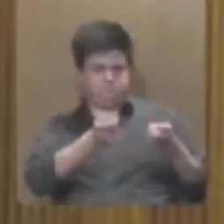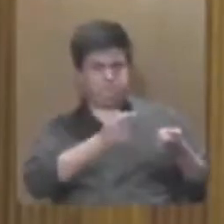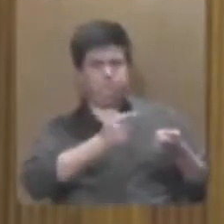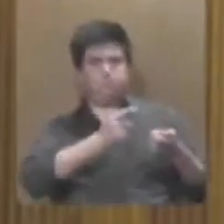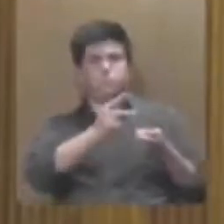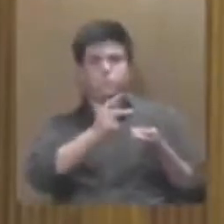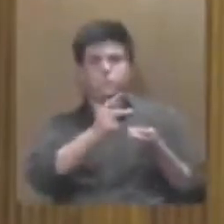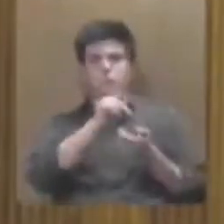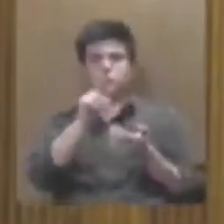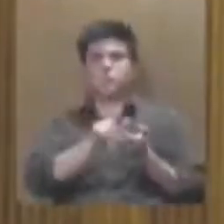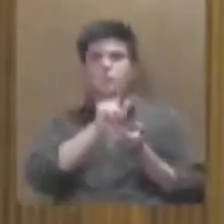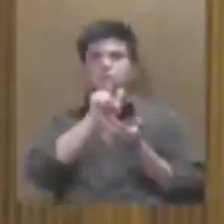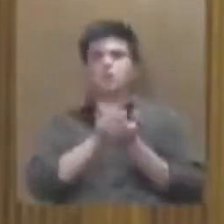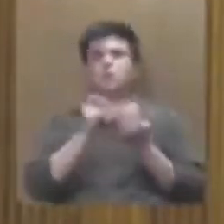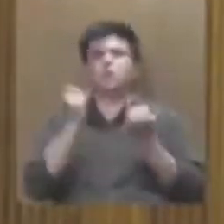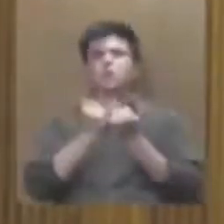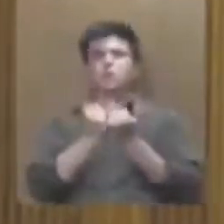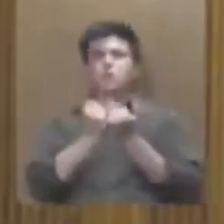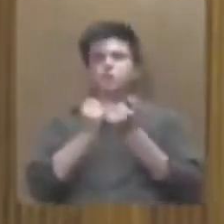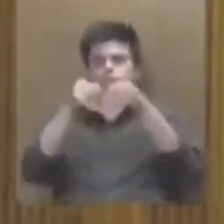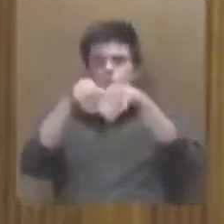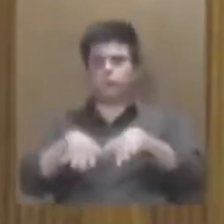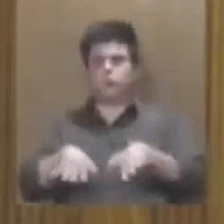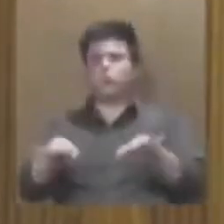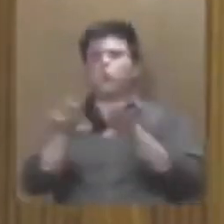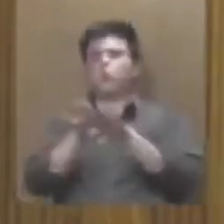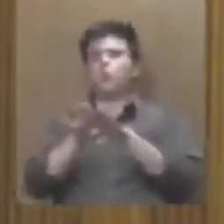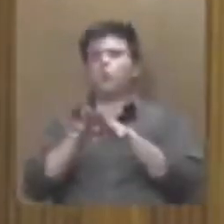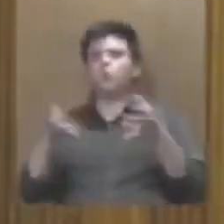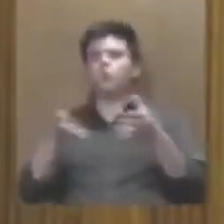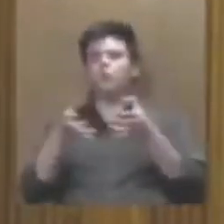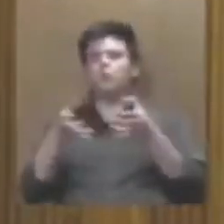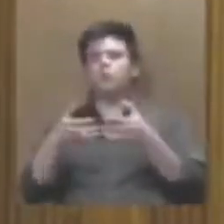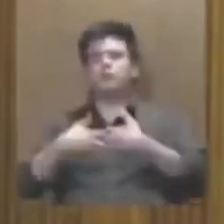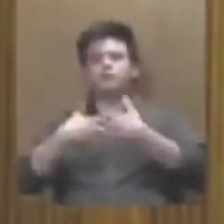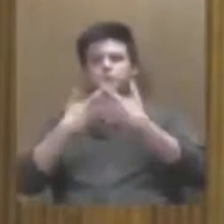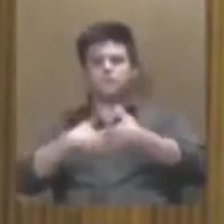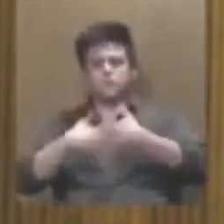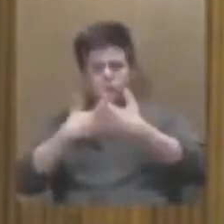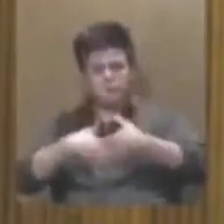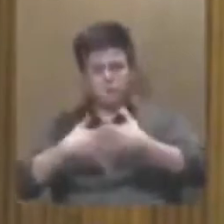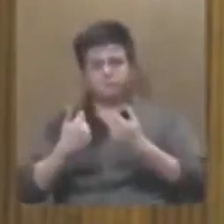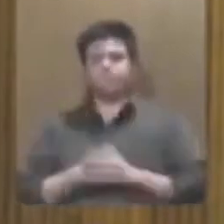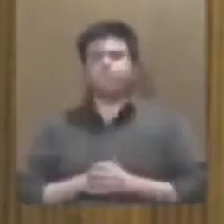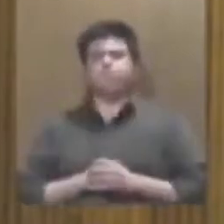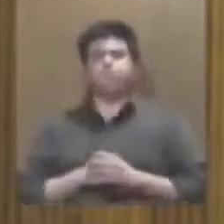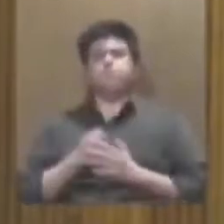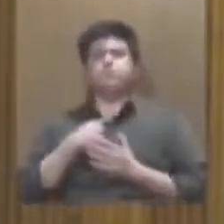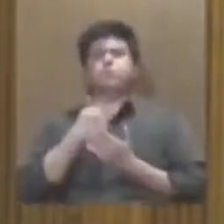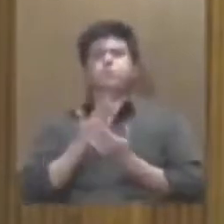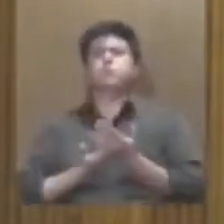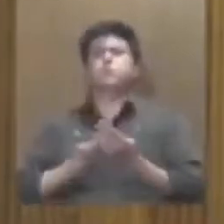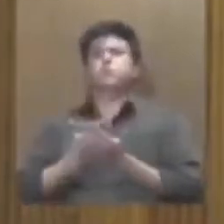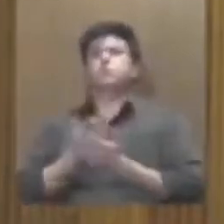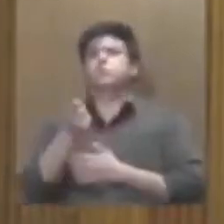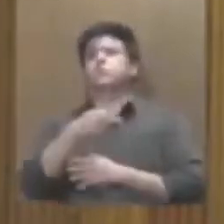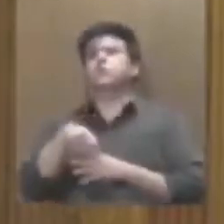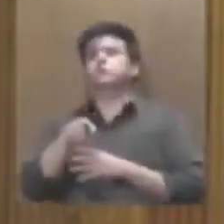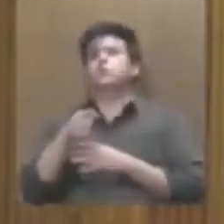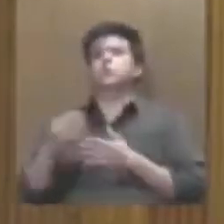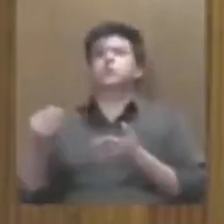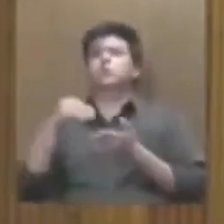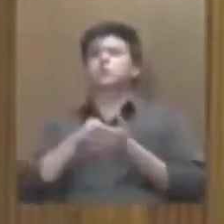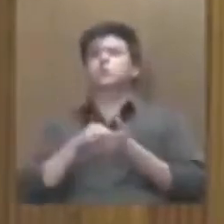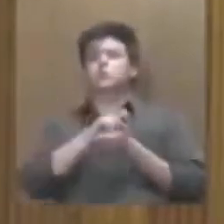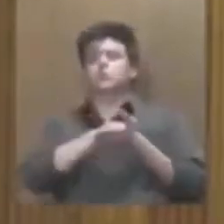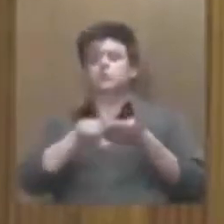sus leyes y estructura orgánica y el funcionamiento del mismo lo que vengo hoy a solicitar es adicionar